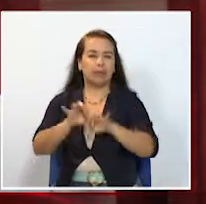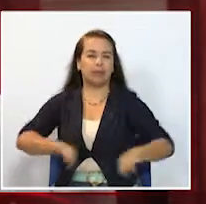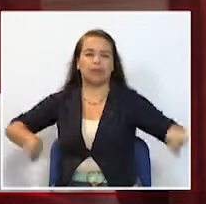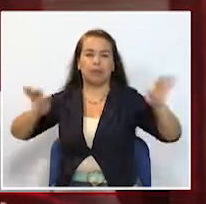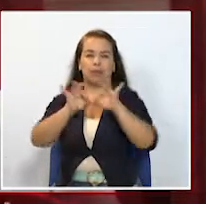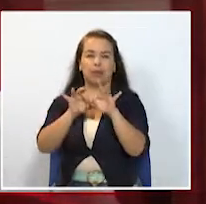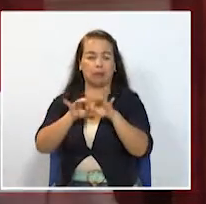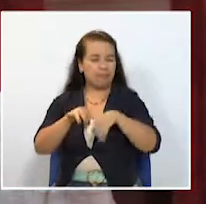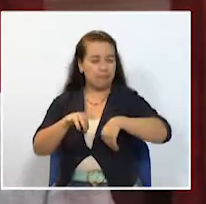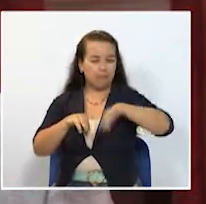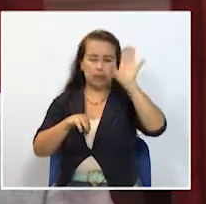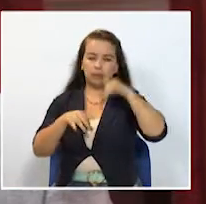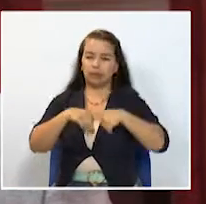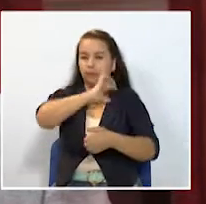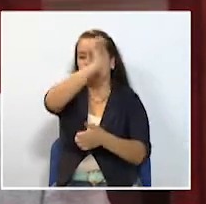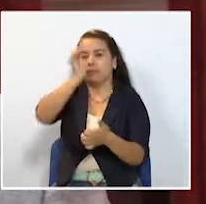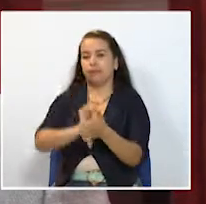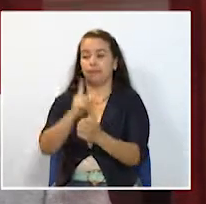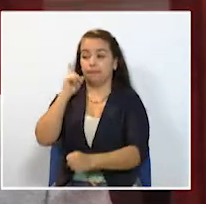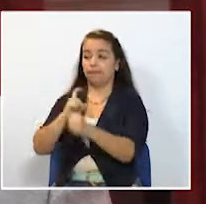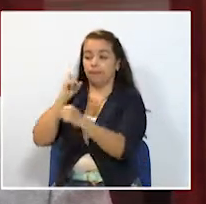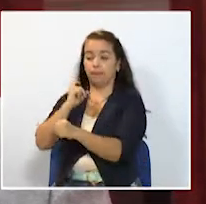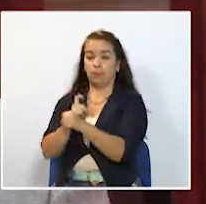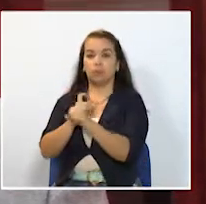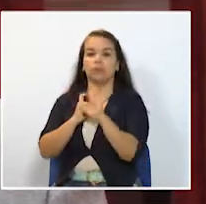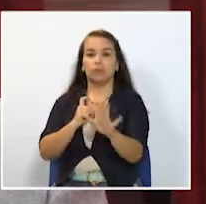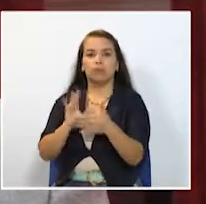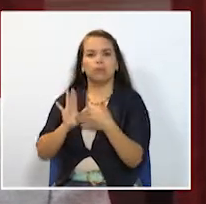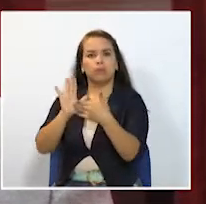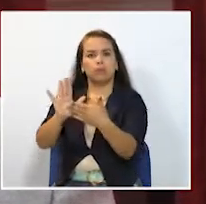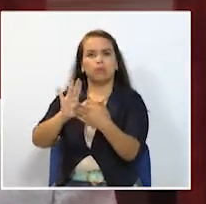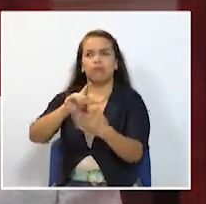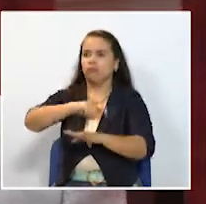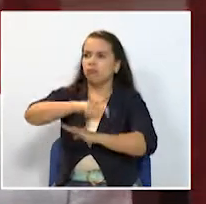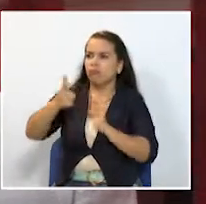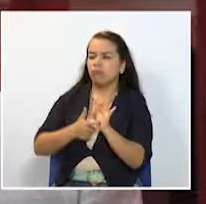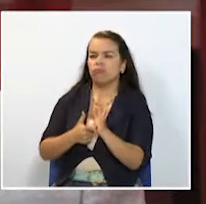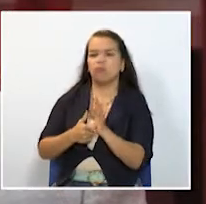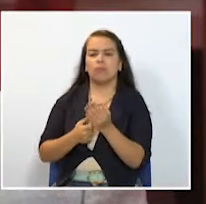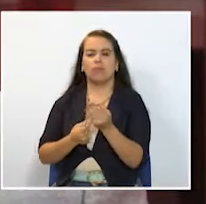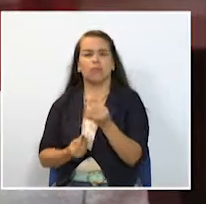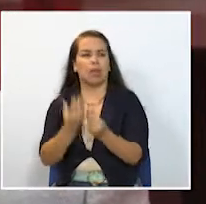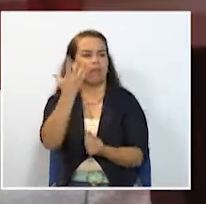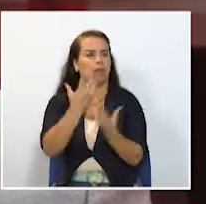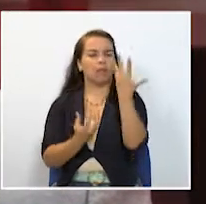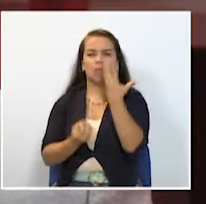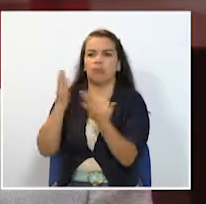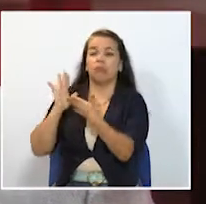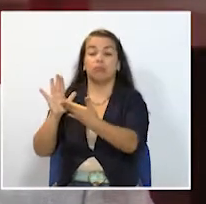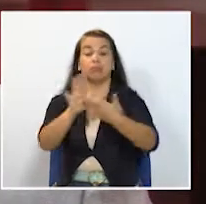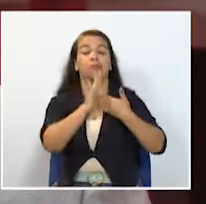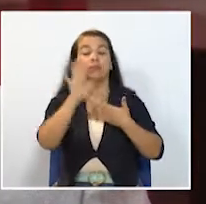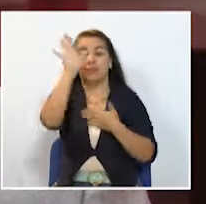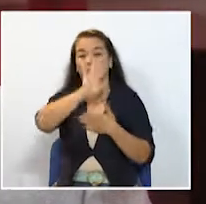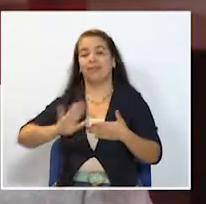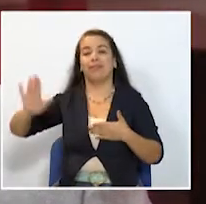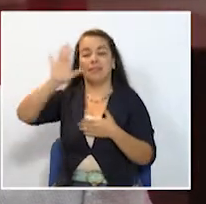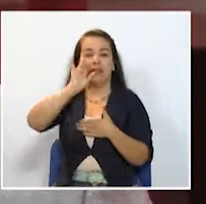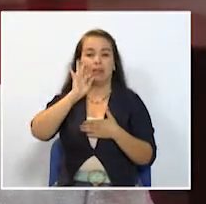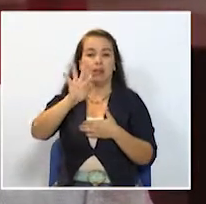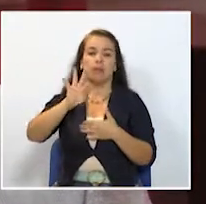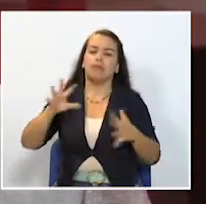cafetero donde desde el año pasado hemos buscado la complementariedad de las ofertas turísticas alrededor de los tres departamentos y